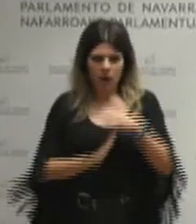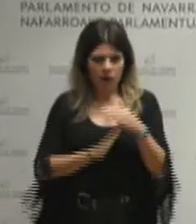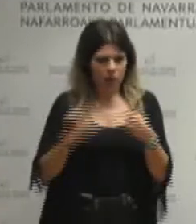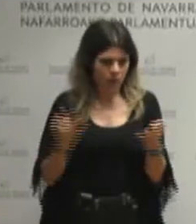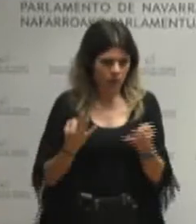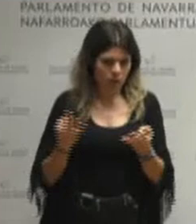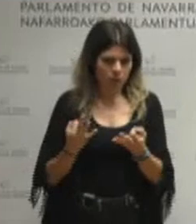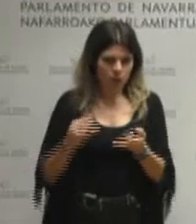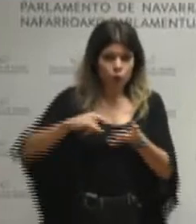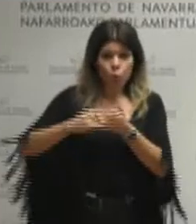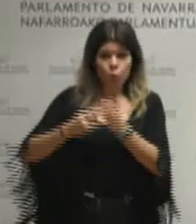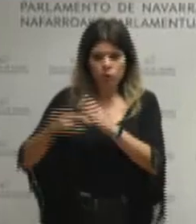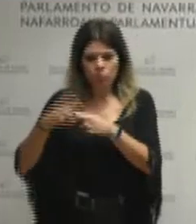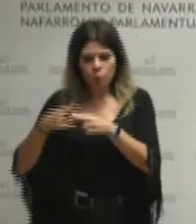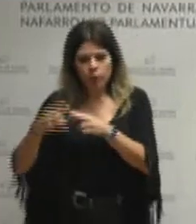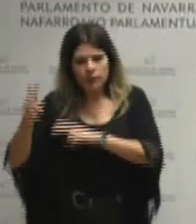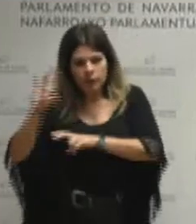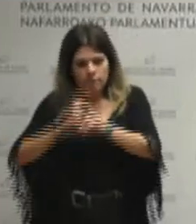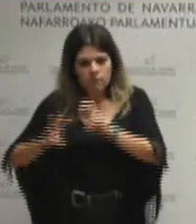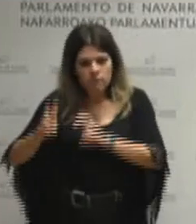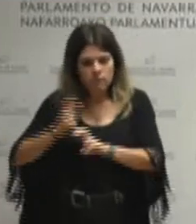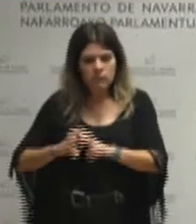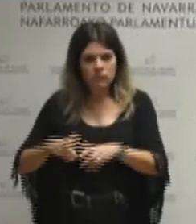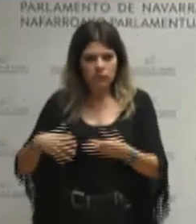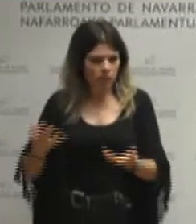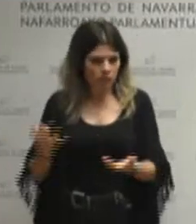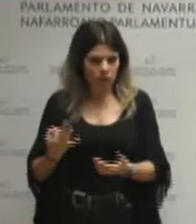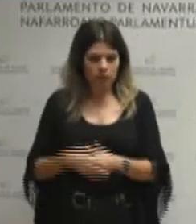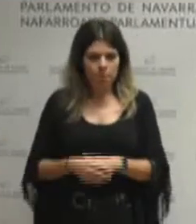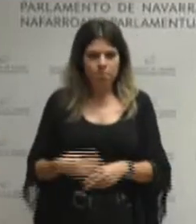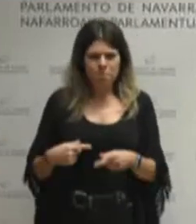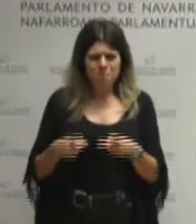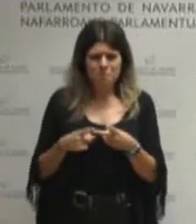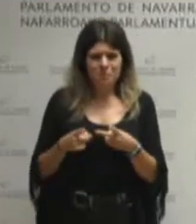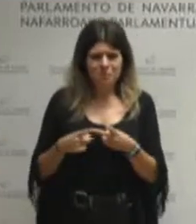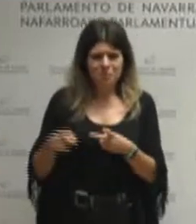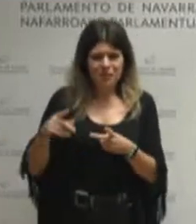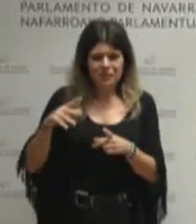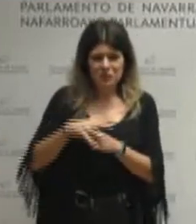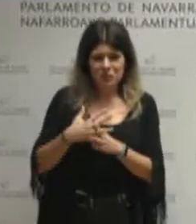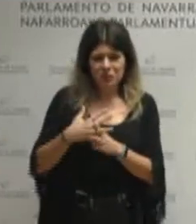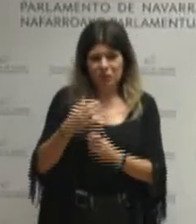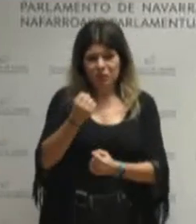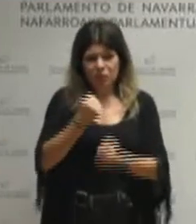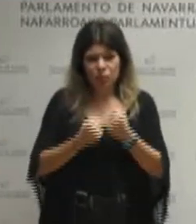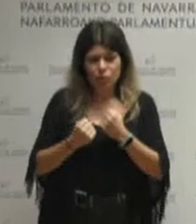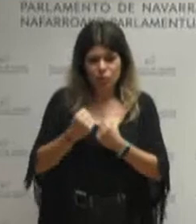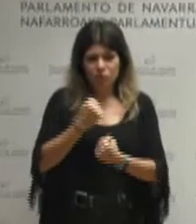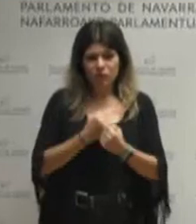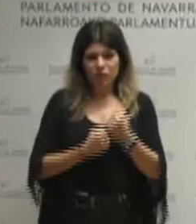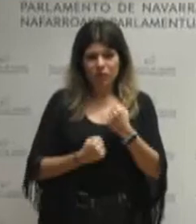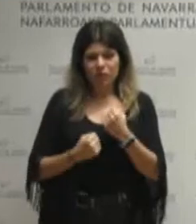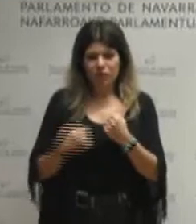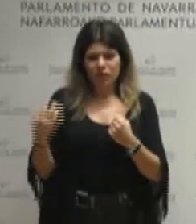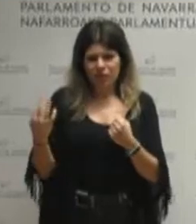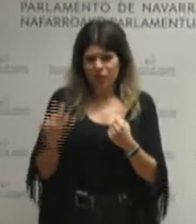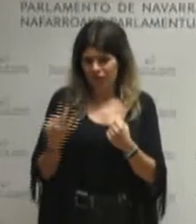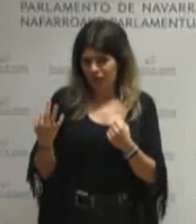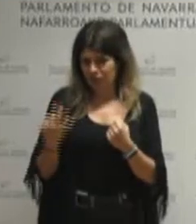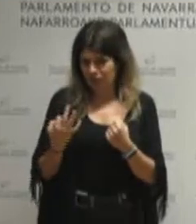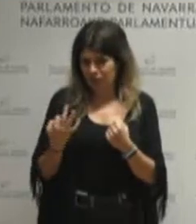diplomatikoak, jarri behar dira bian. Beharrenik, testu inguru ekonomiko honetan, beharrezkoa da neurri, paliatibo ez arago,